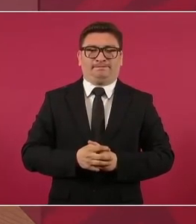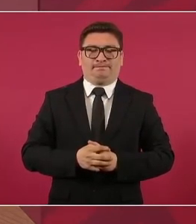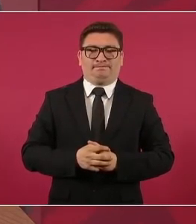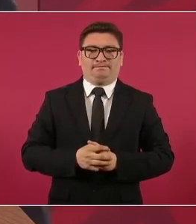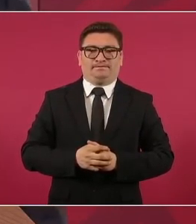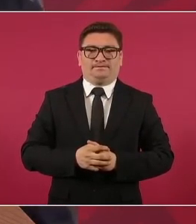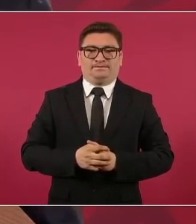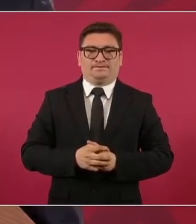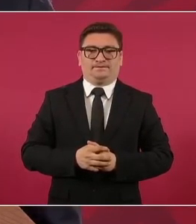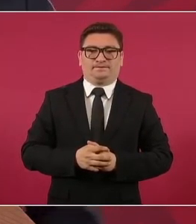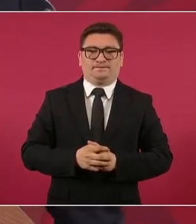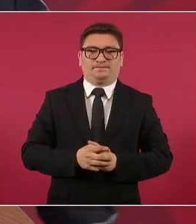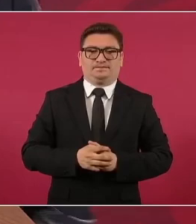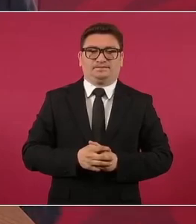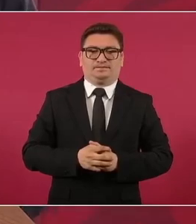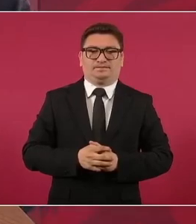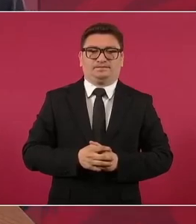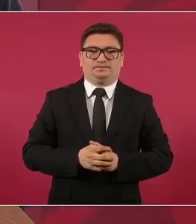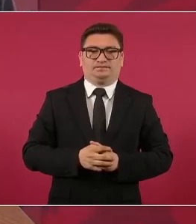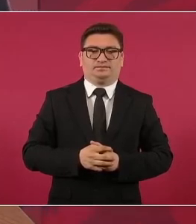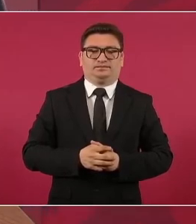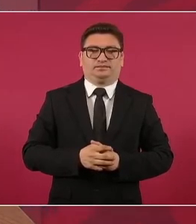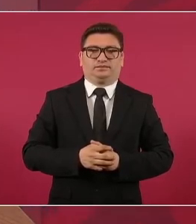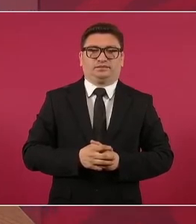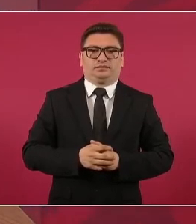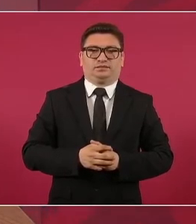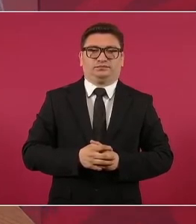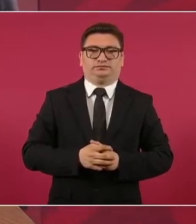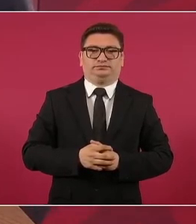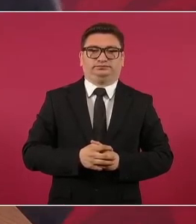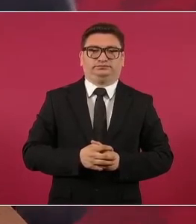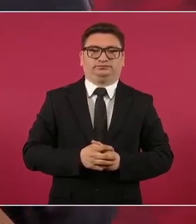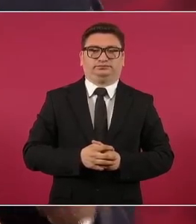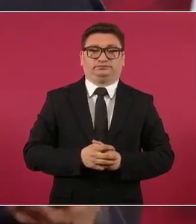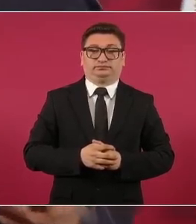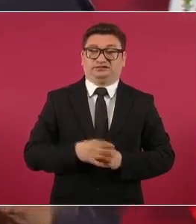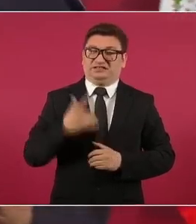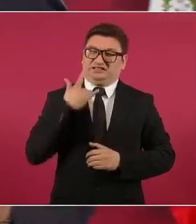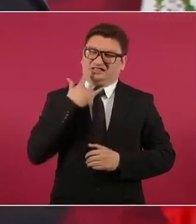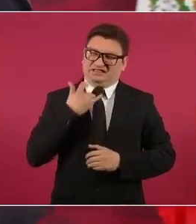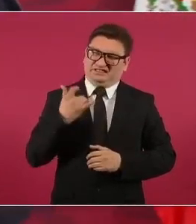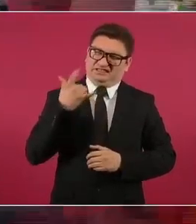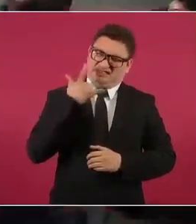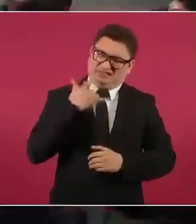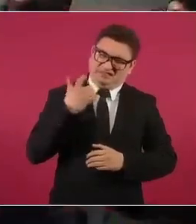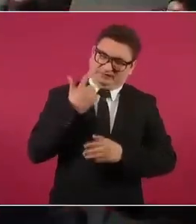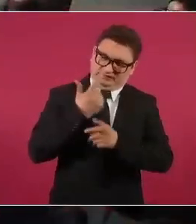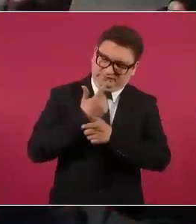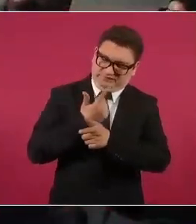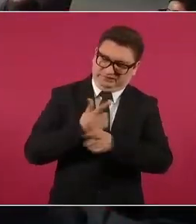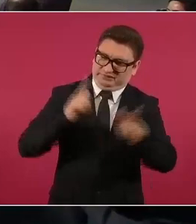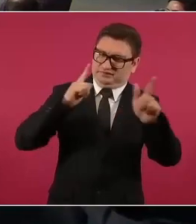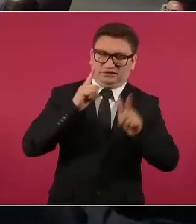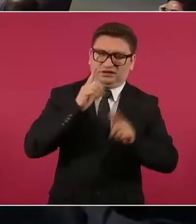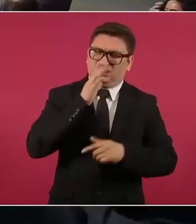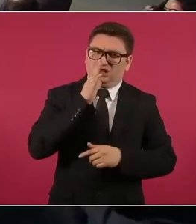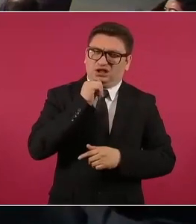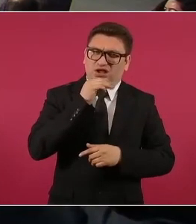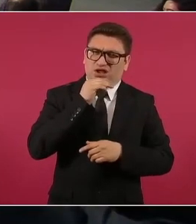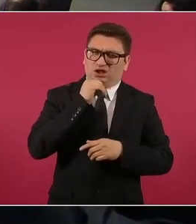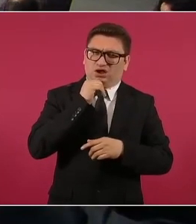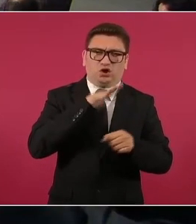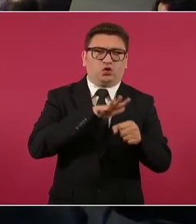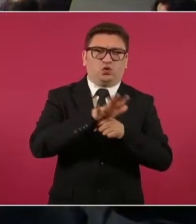Lo que impide echar con libertad es el